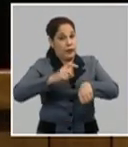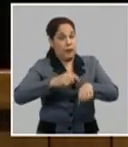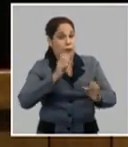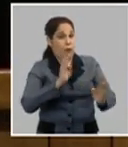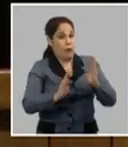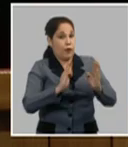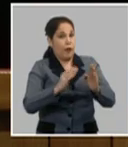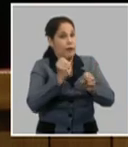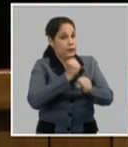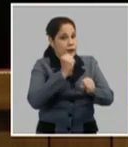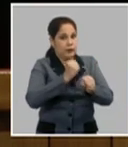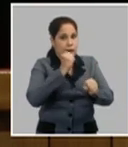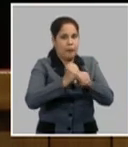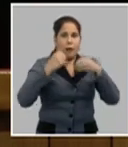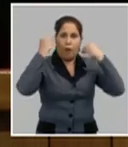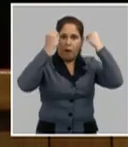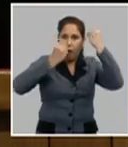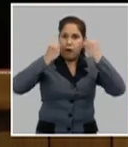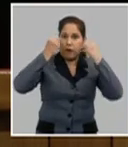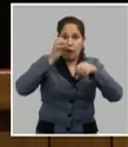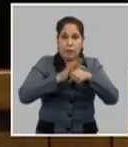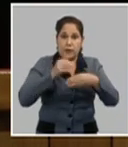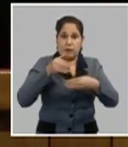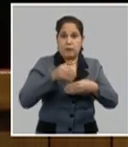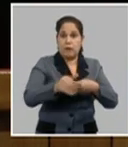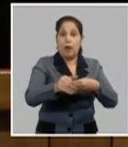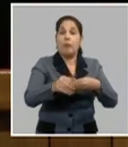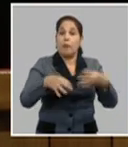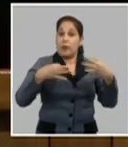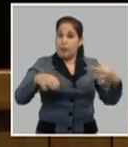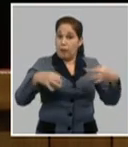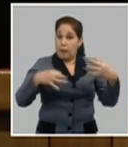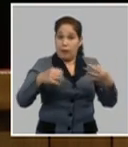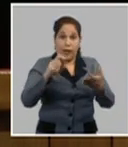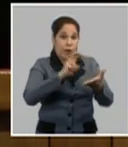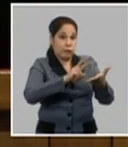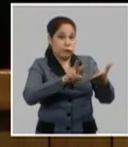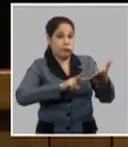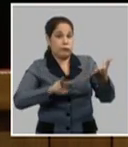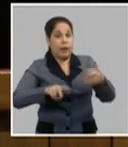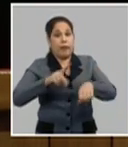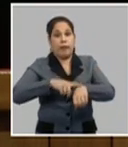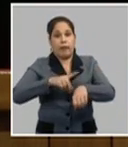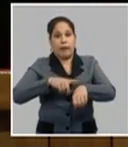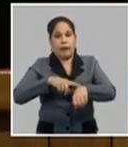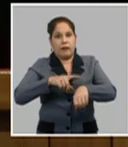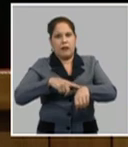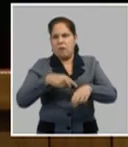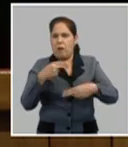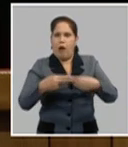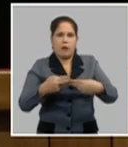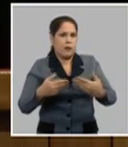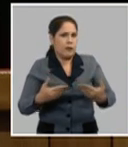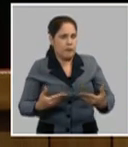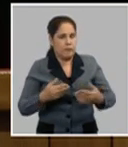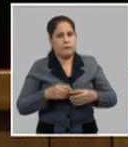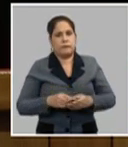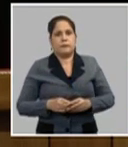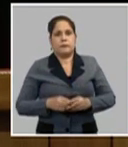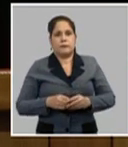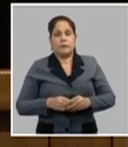las jornadas que ahora iniciamos, una parte importante del tiempo se dedicará